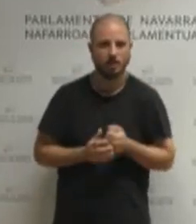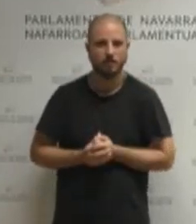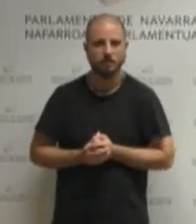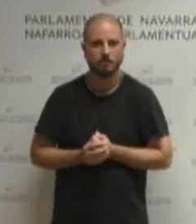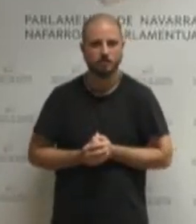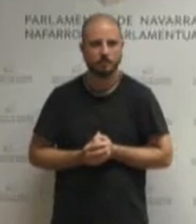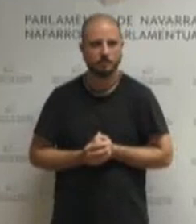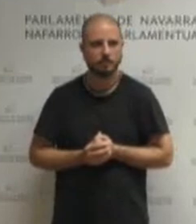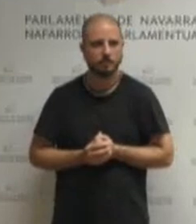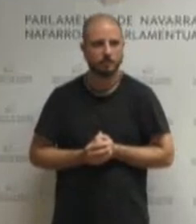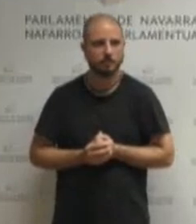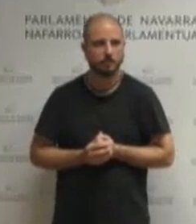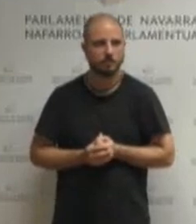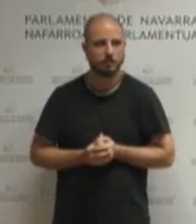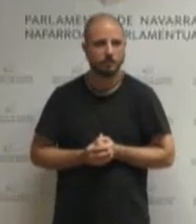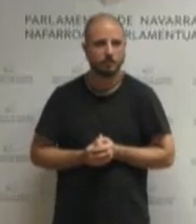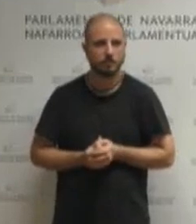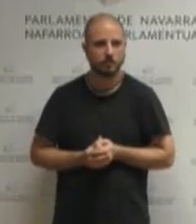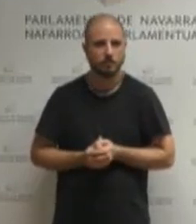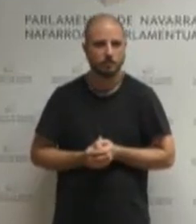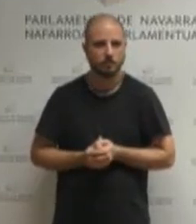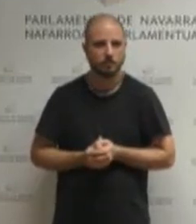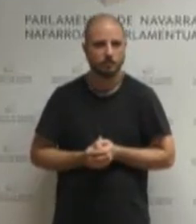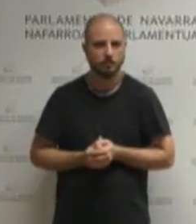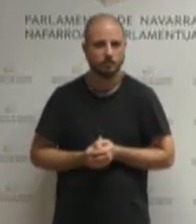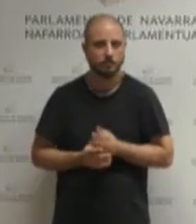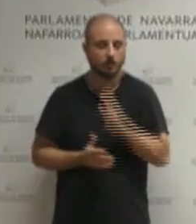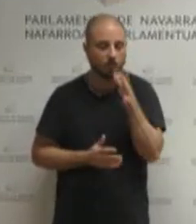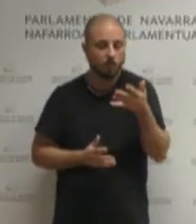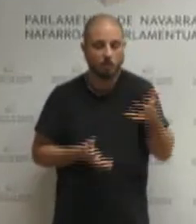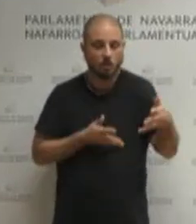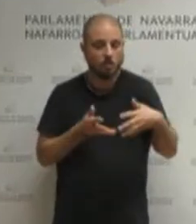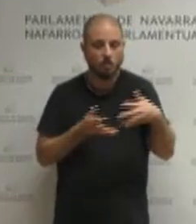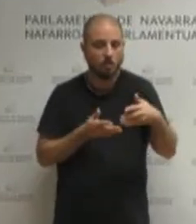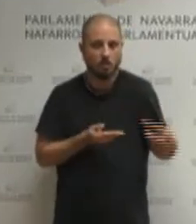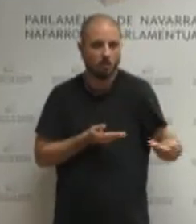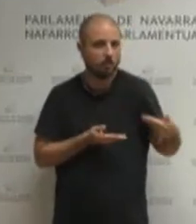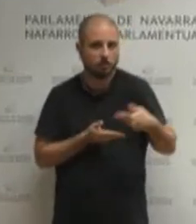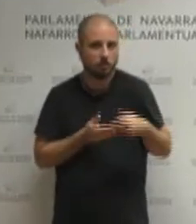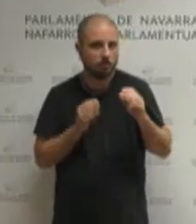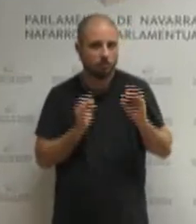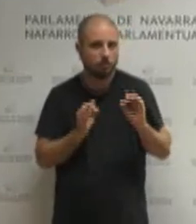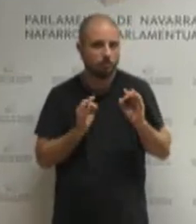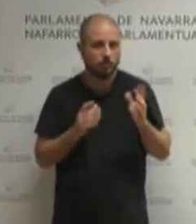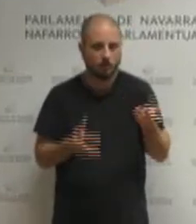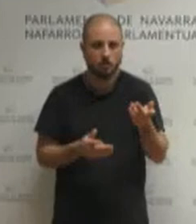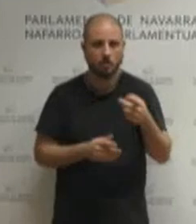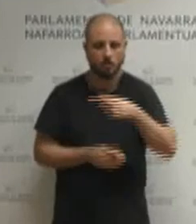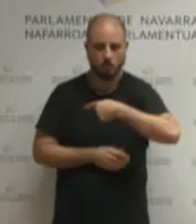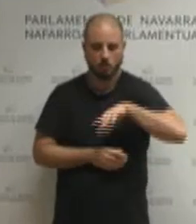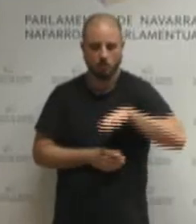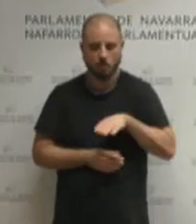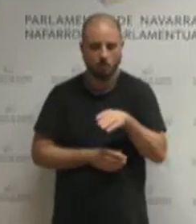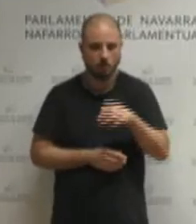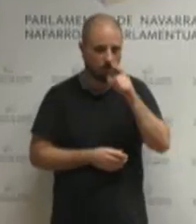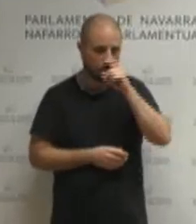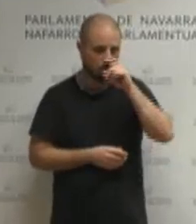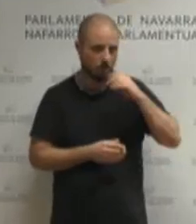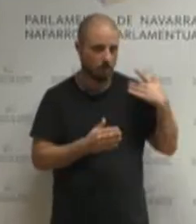eta eatxe bilduk urta guetan erakutsi du esaten duen egiten duela eta egokitzen zaiontokitik daukan ardurari